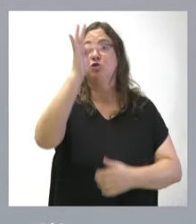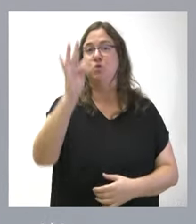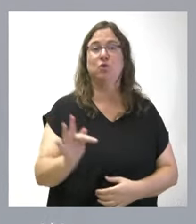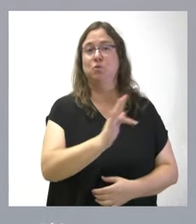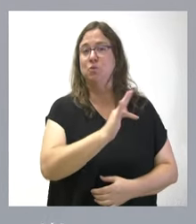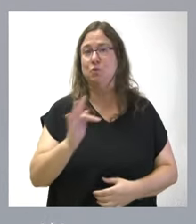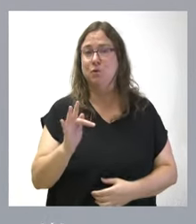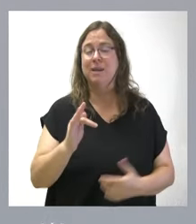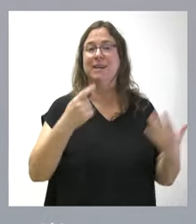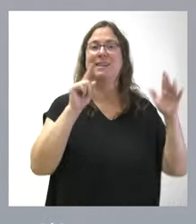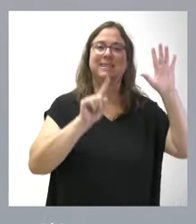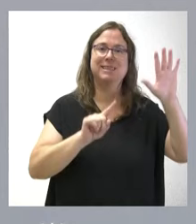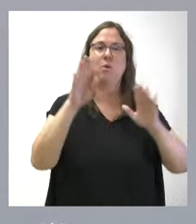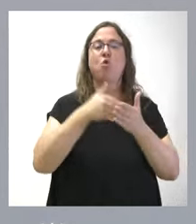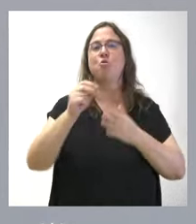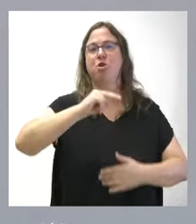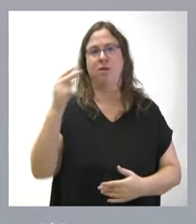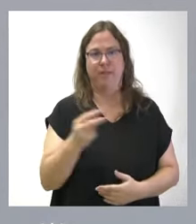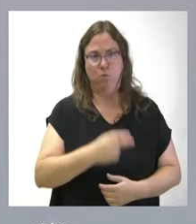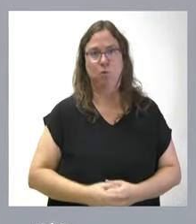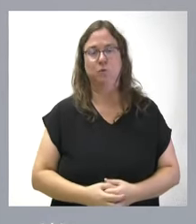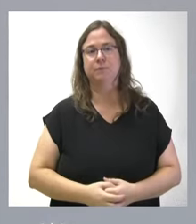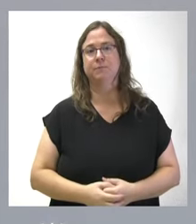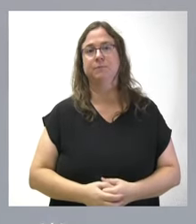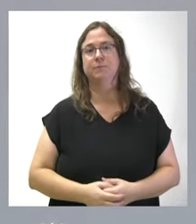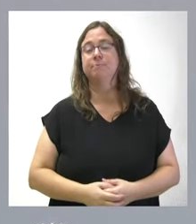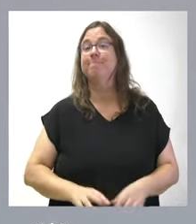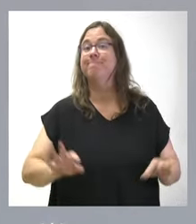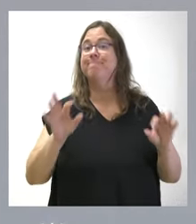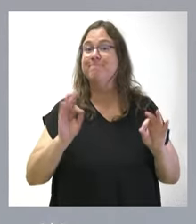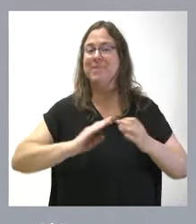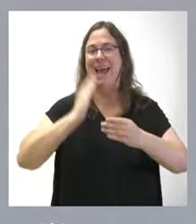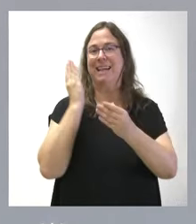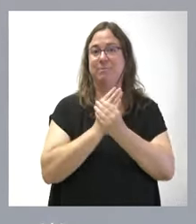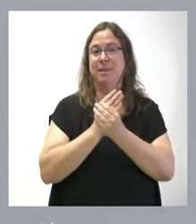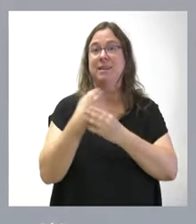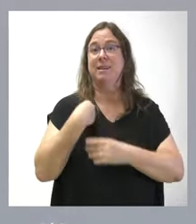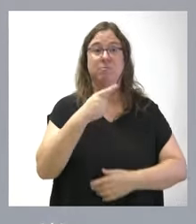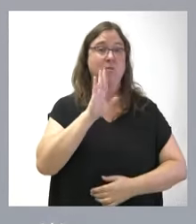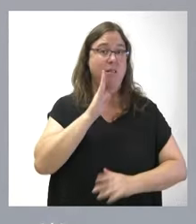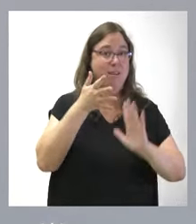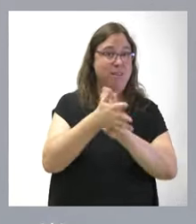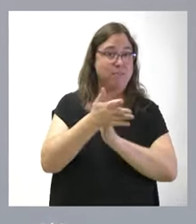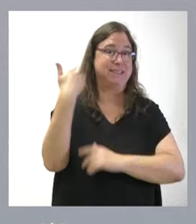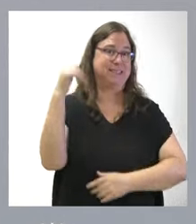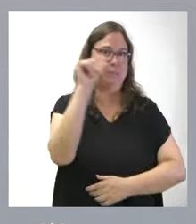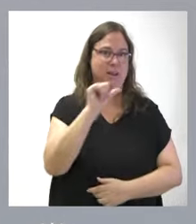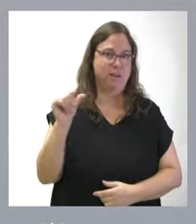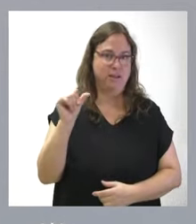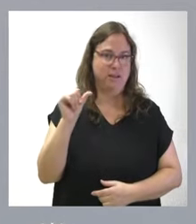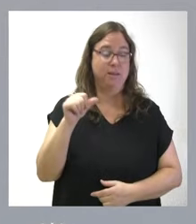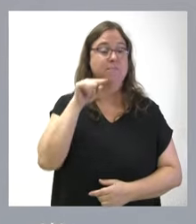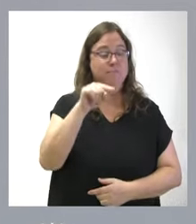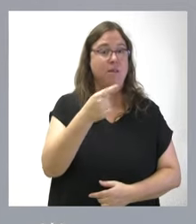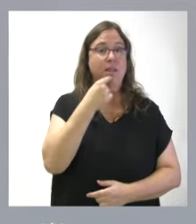asciende a 64 millones de euros. Son los expedientes que les señalé la semana pasada, los que